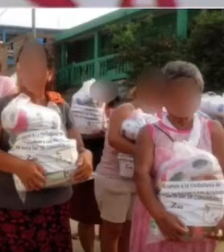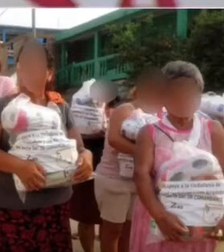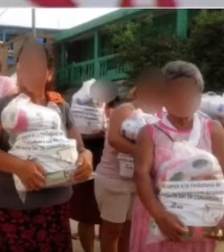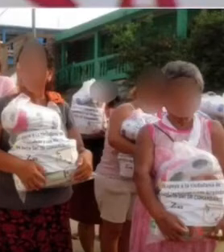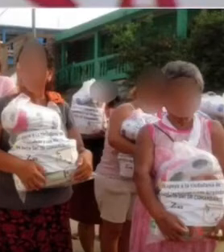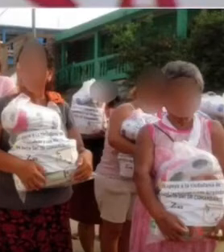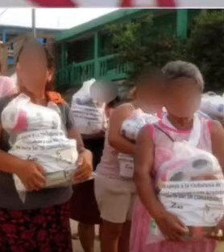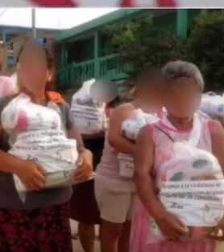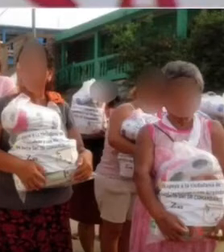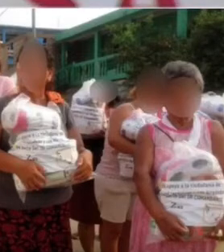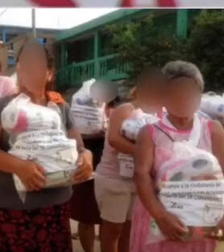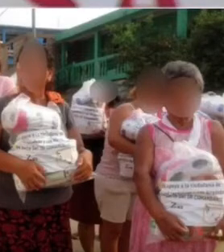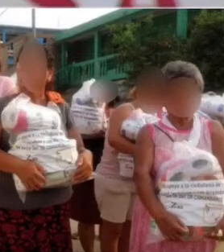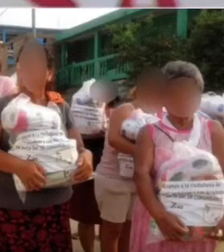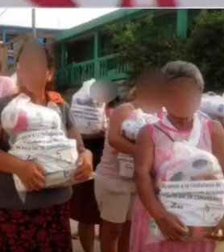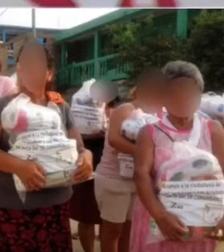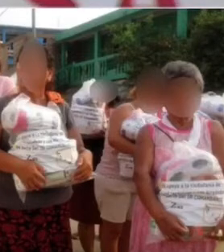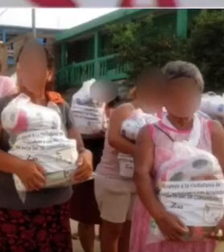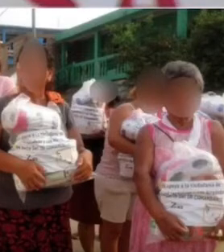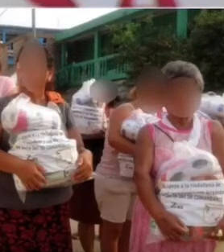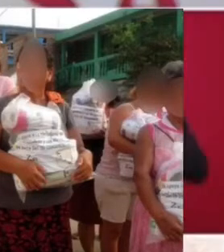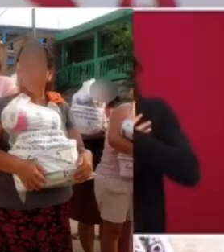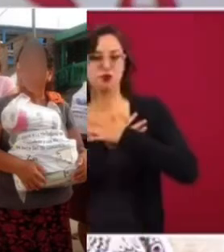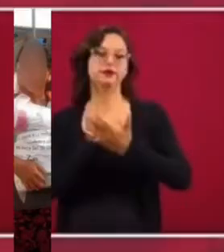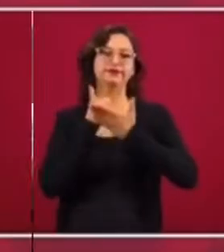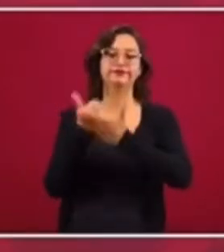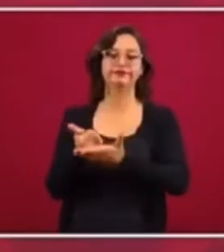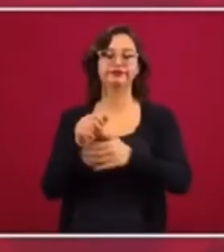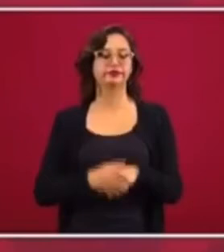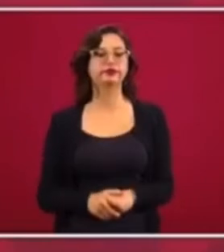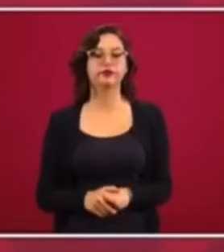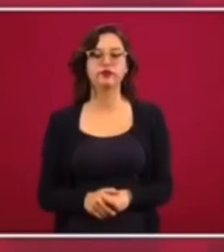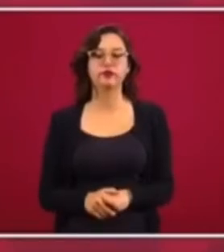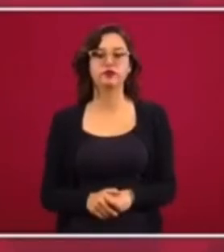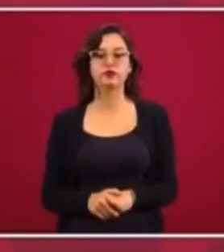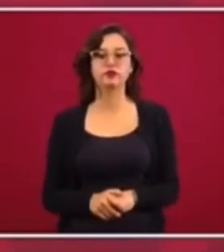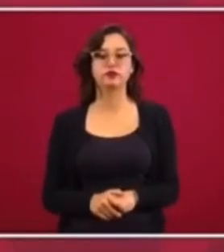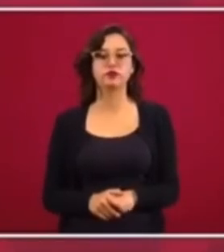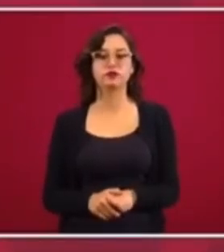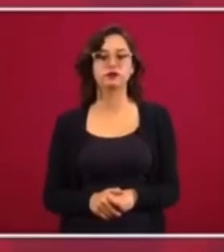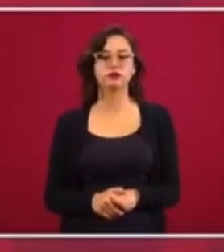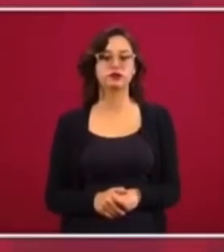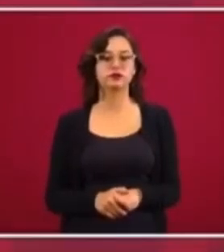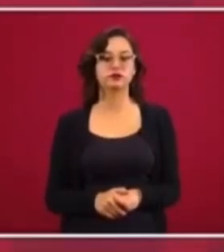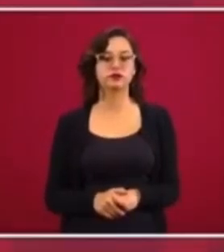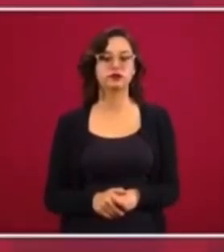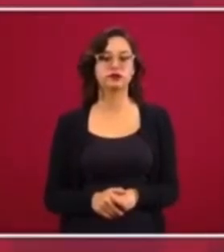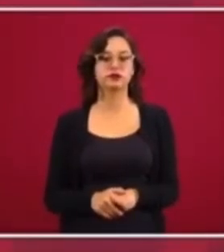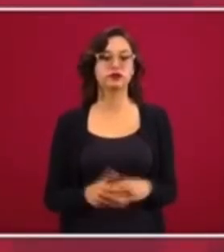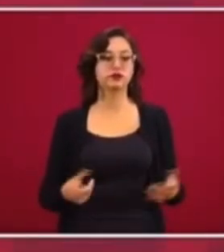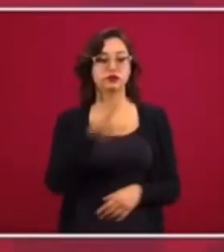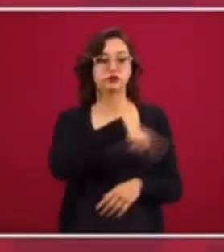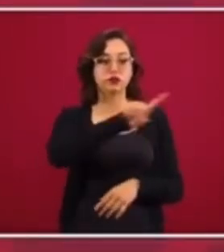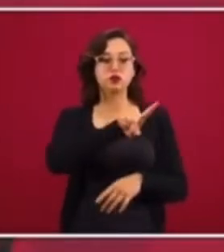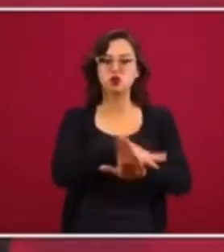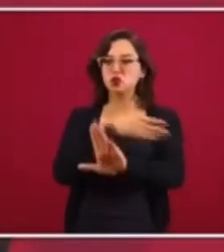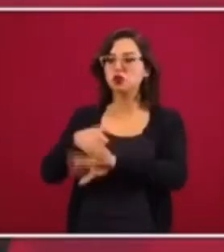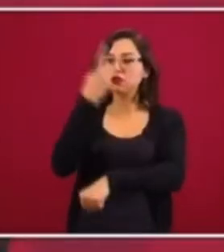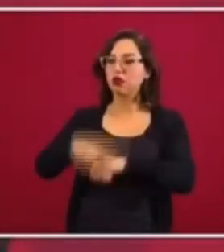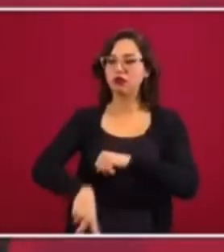ayuda el que le tengan amor al prójimo, ayuda el que no le hagan daño a nadie,